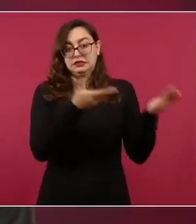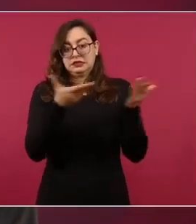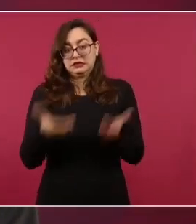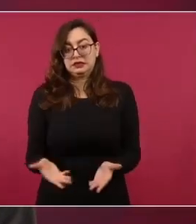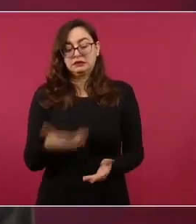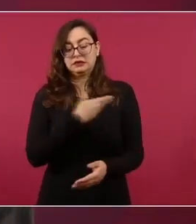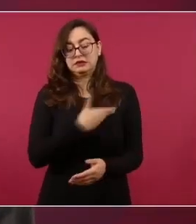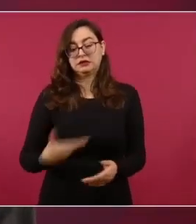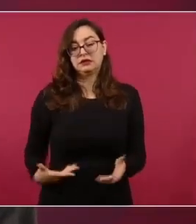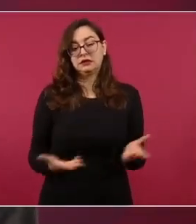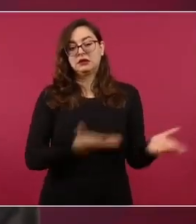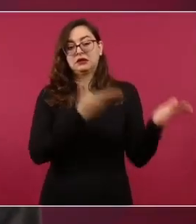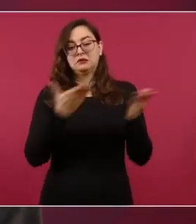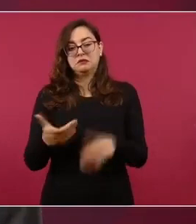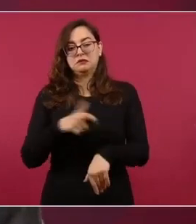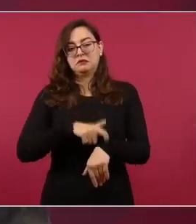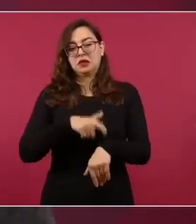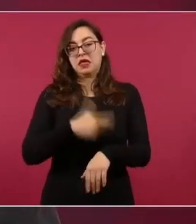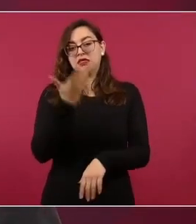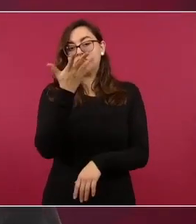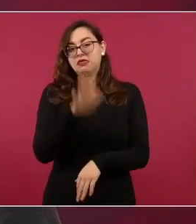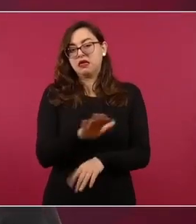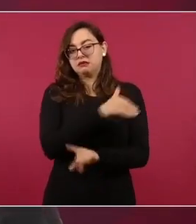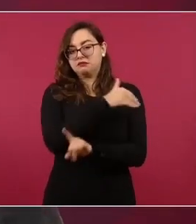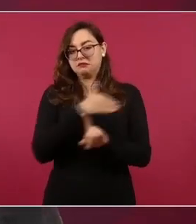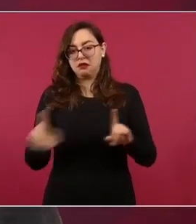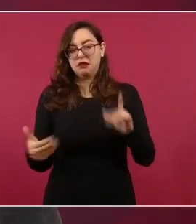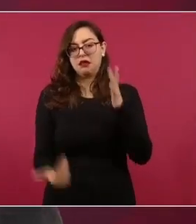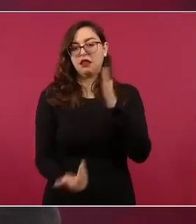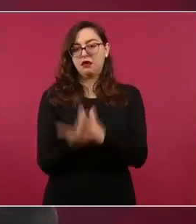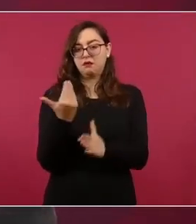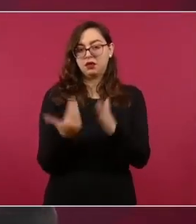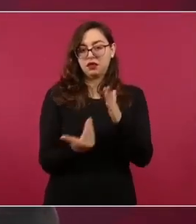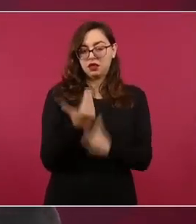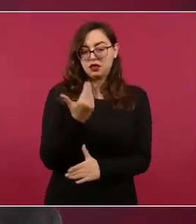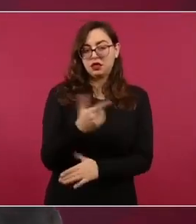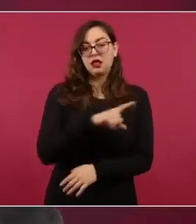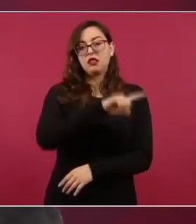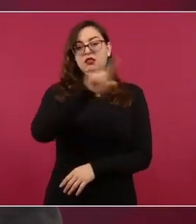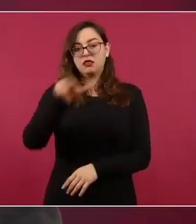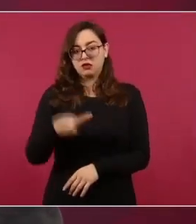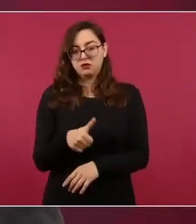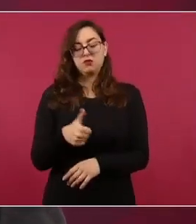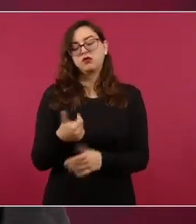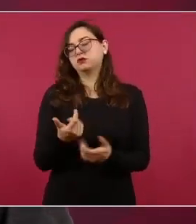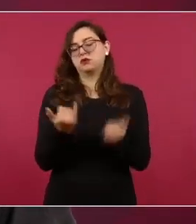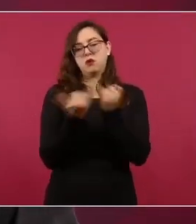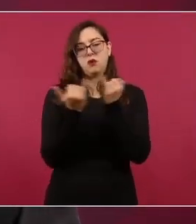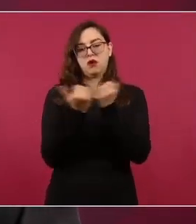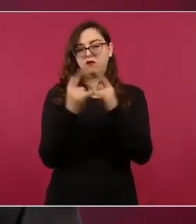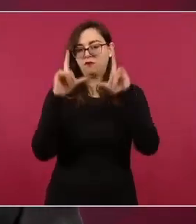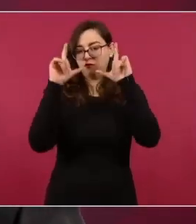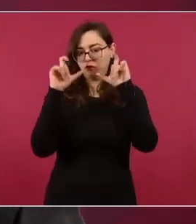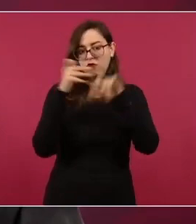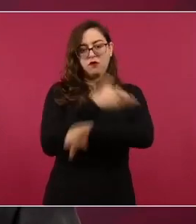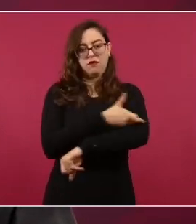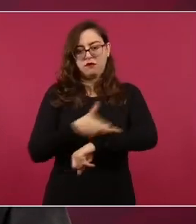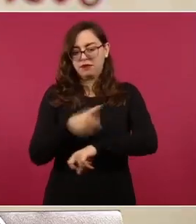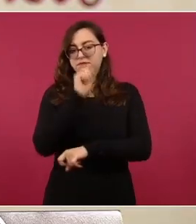al filo de las diez y media de la mañana, la ceremonia y foto de familia como corresponde.